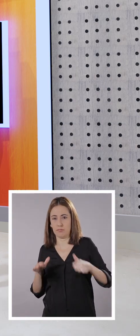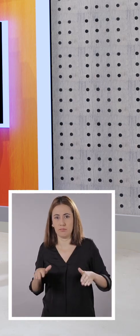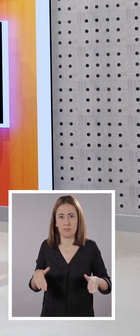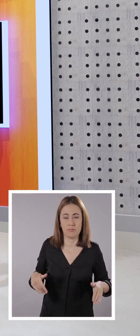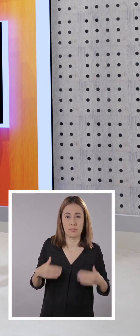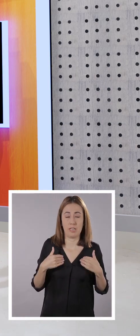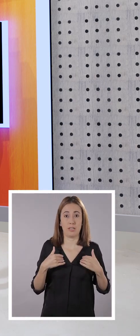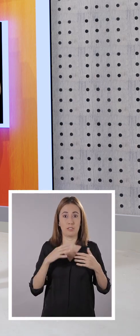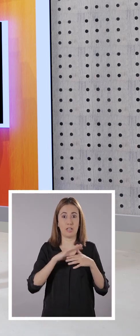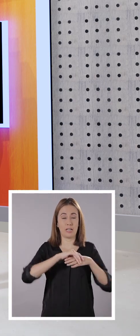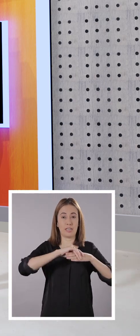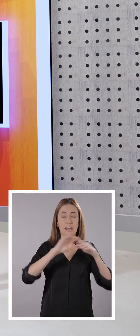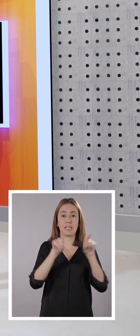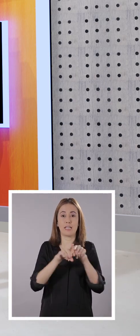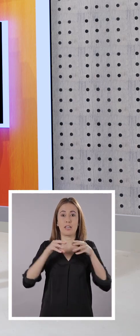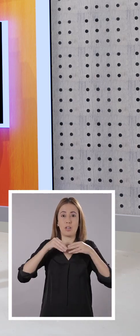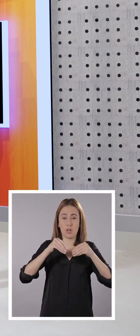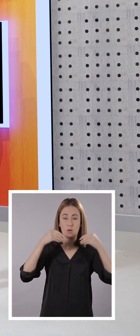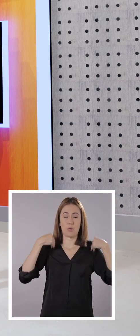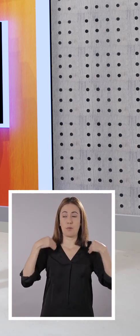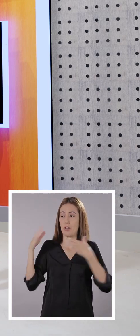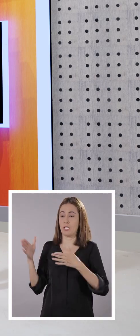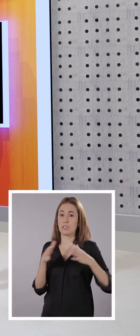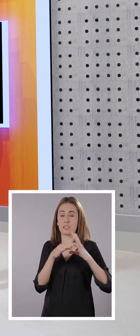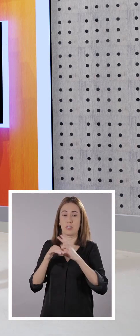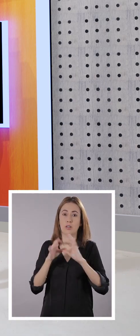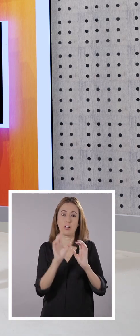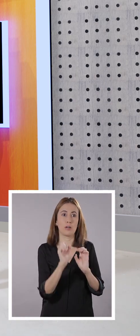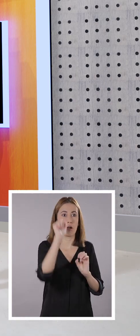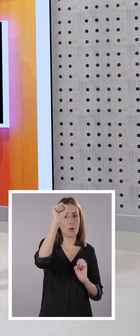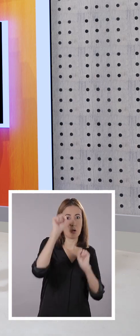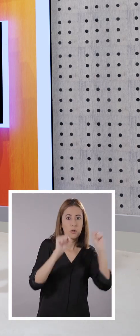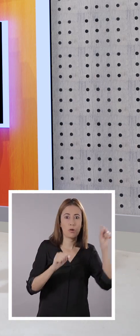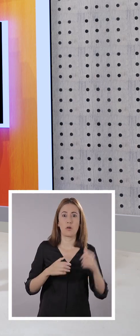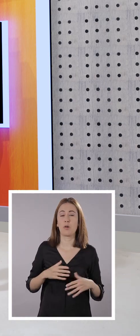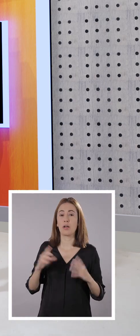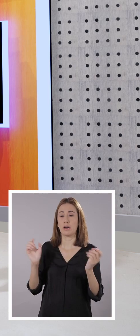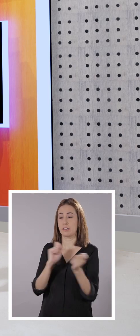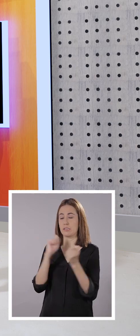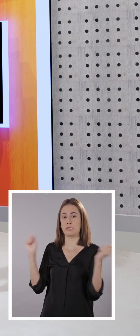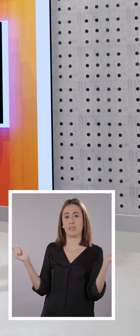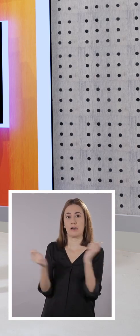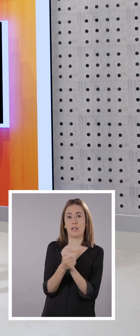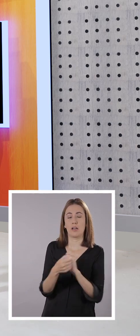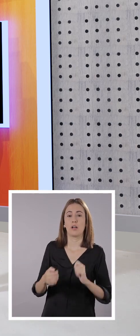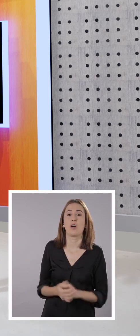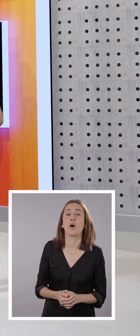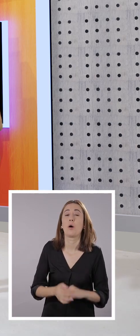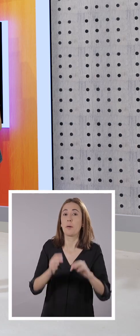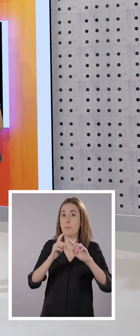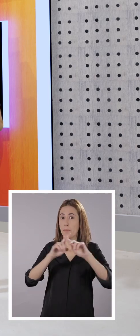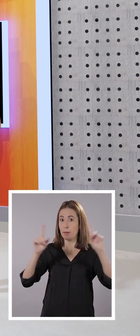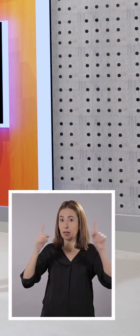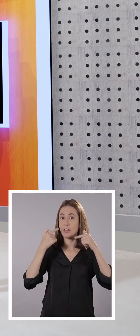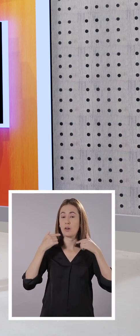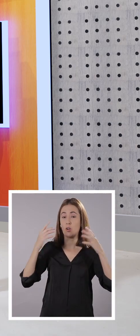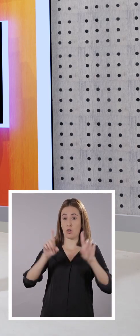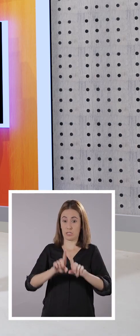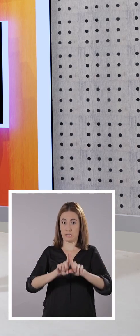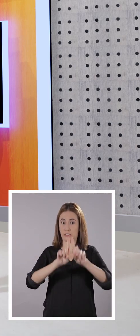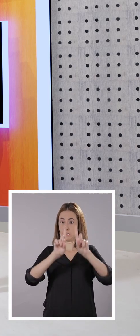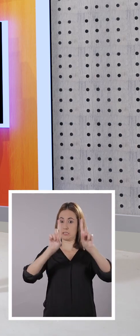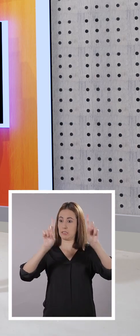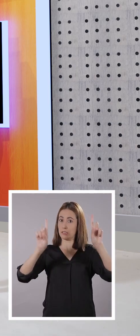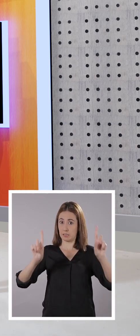posición, la postura que le otorgaba a su compañero. Y luego intercambiaban. Pero como debemos